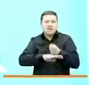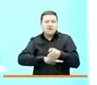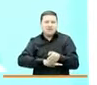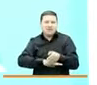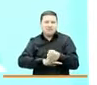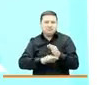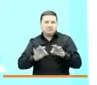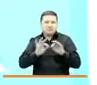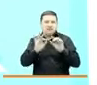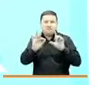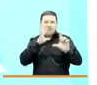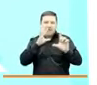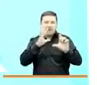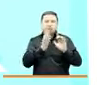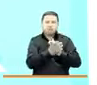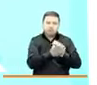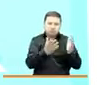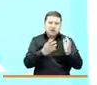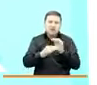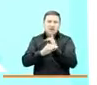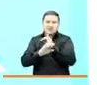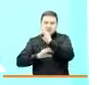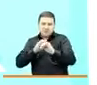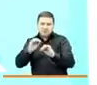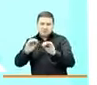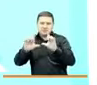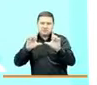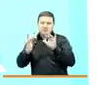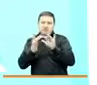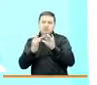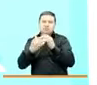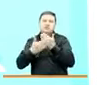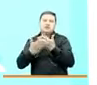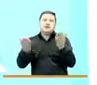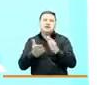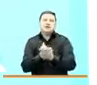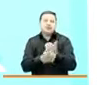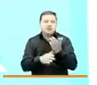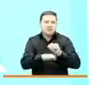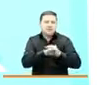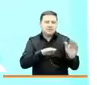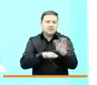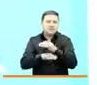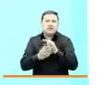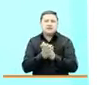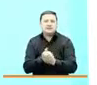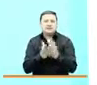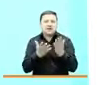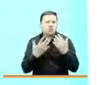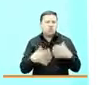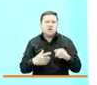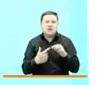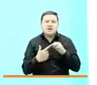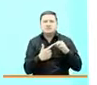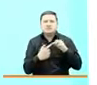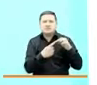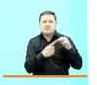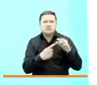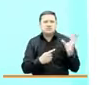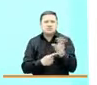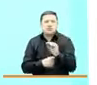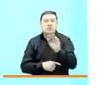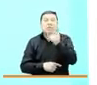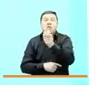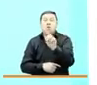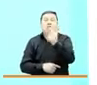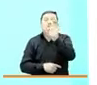medios virtuales, a través de los canales institucionales, pero también enviarle una invitación y un saludo súper, súper especial a esos 9 millones